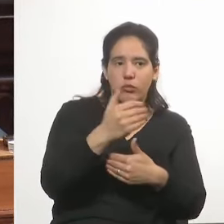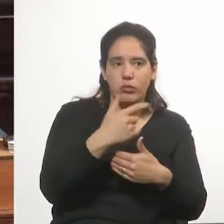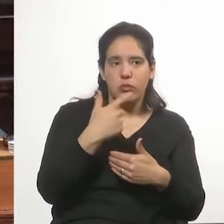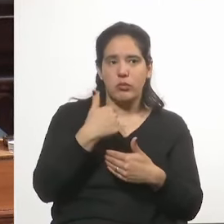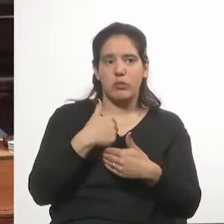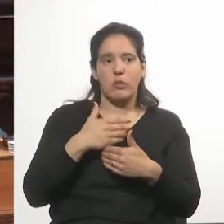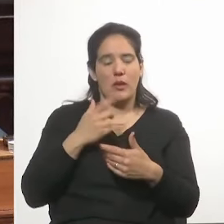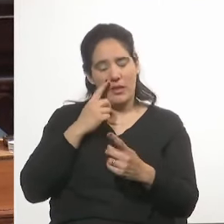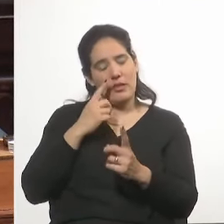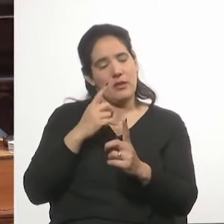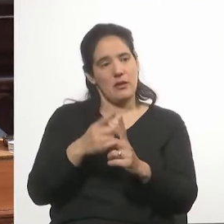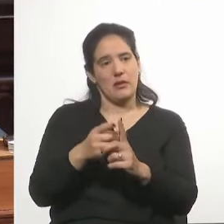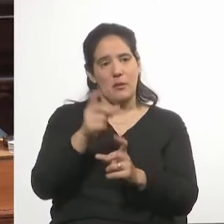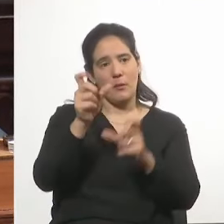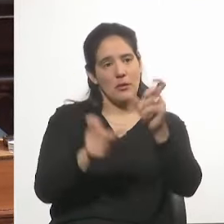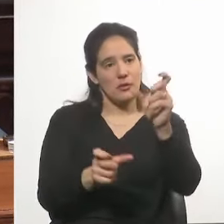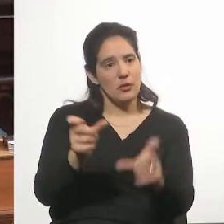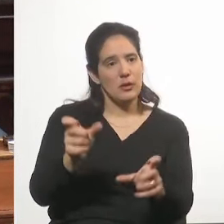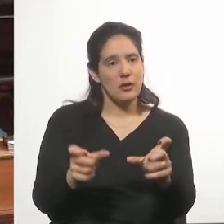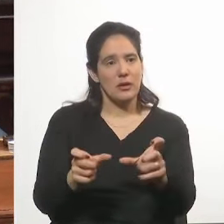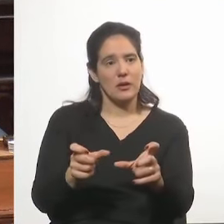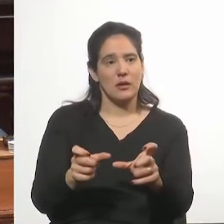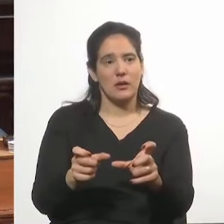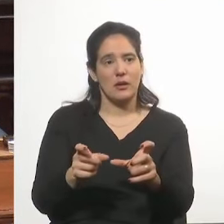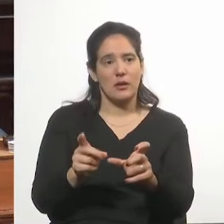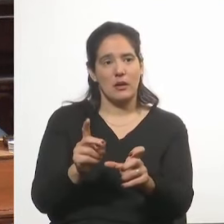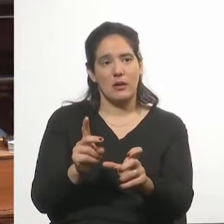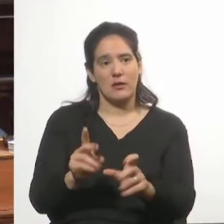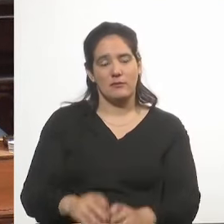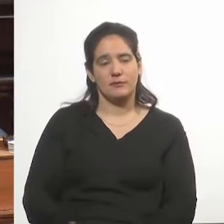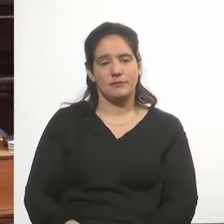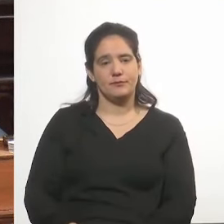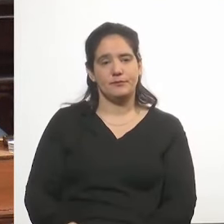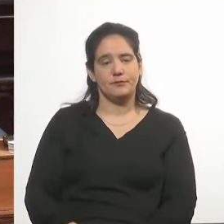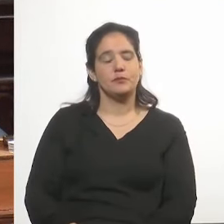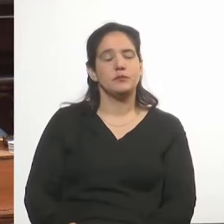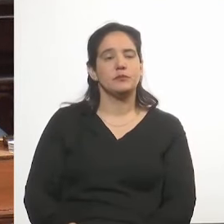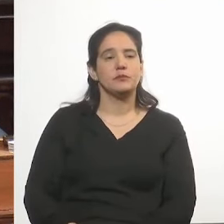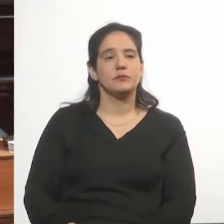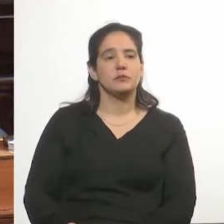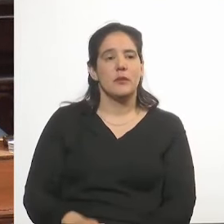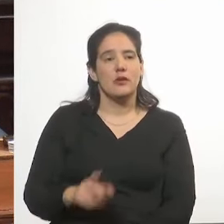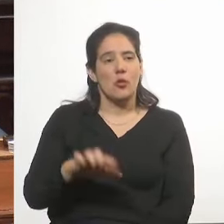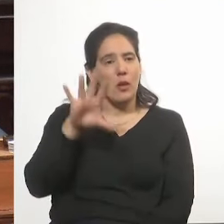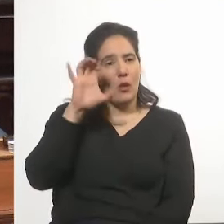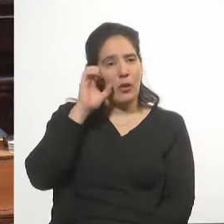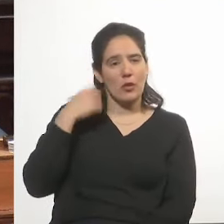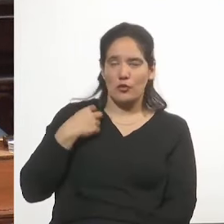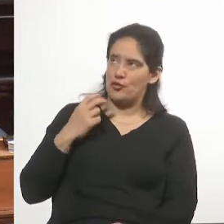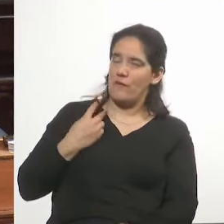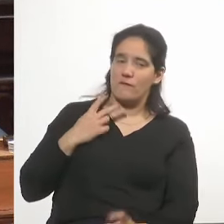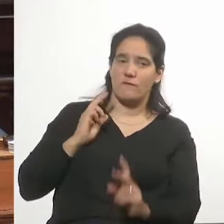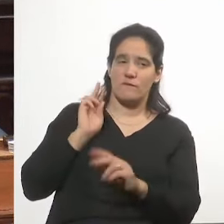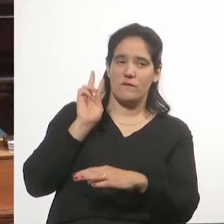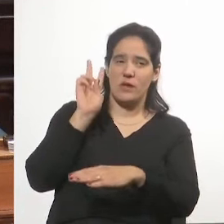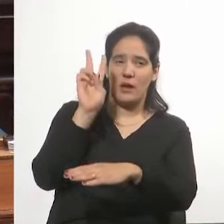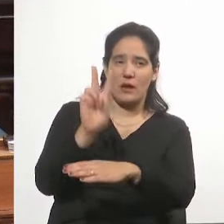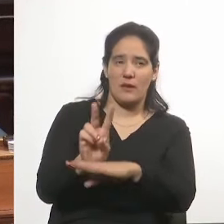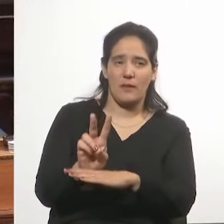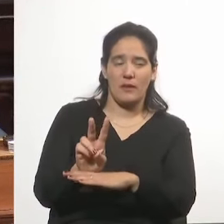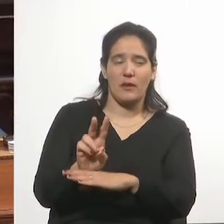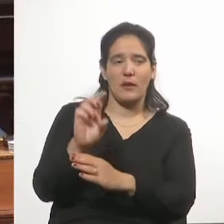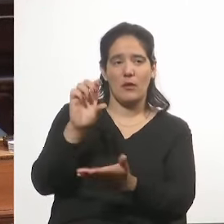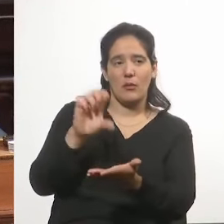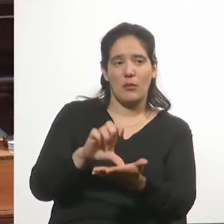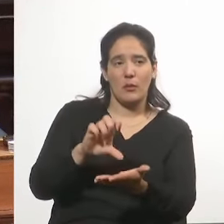a disposición directa del jefe militar de la fuerza. Recuerdo cuando yo visité a